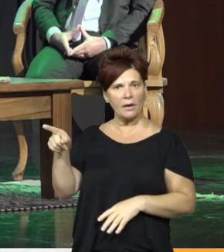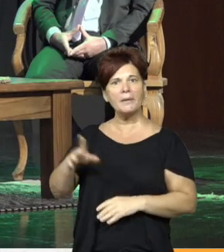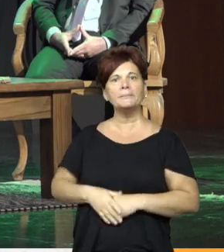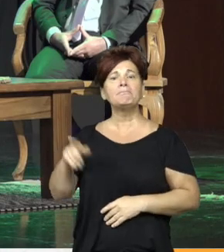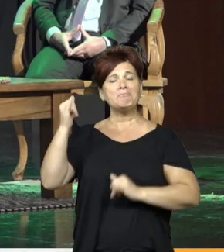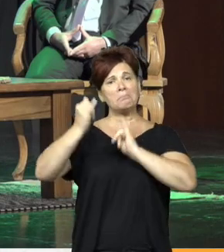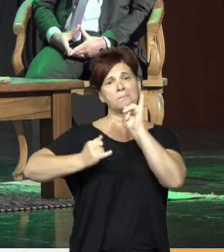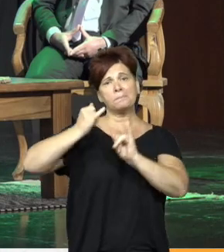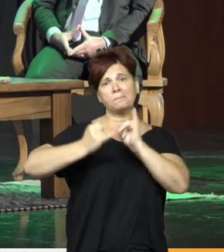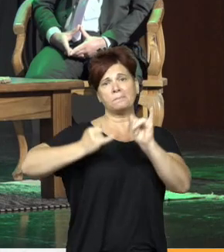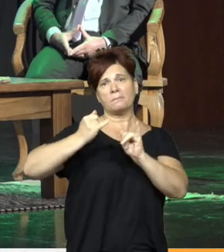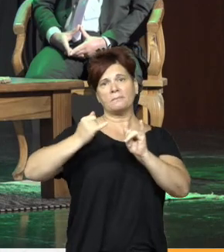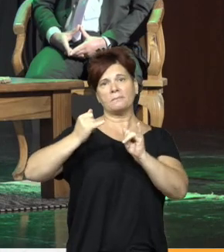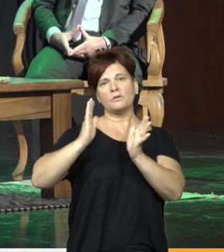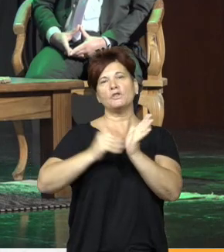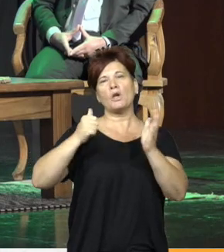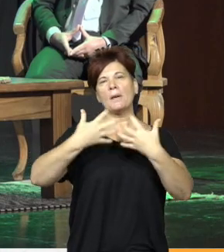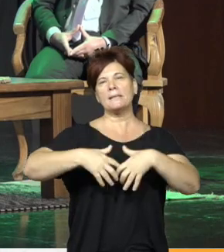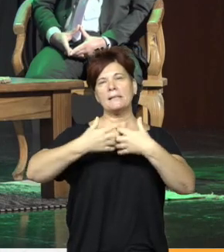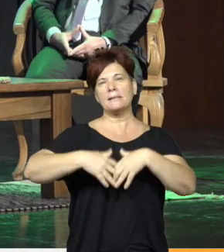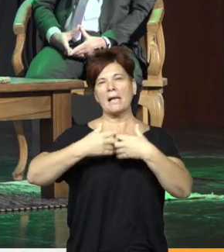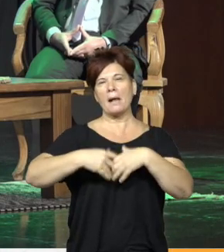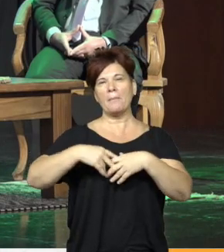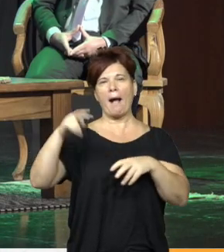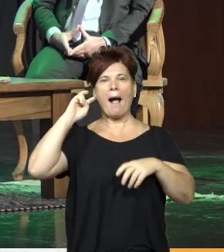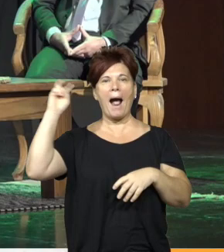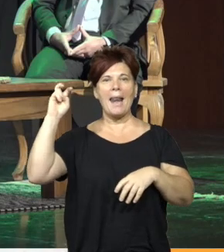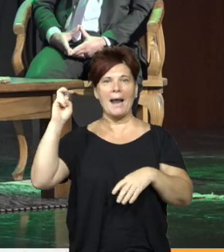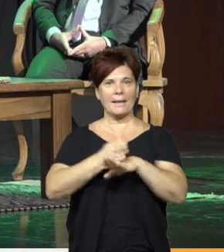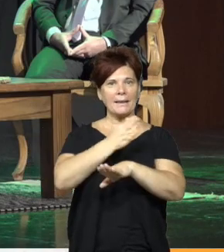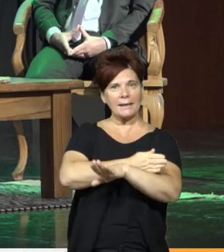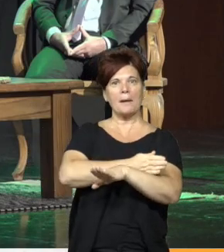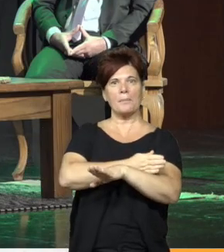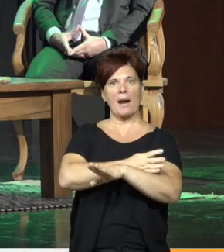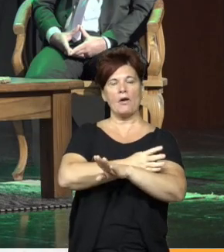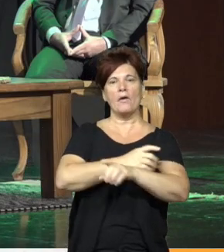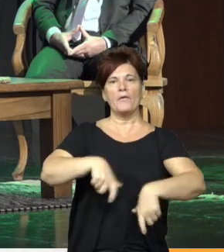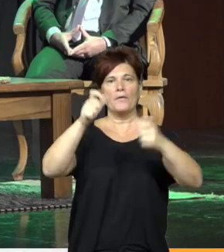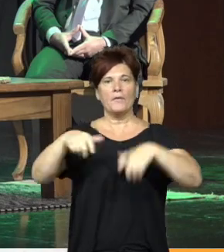nos va a comentar sobre el sistema de alerta temprana en la deforestación en la Argentina